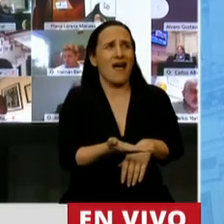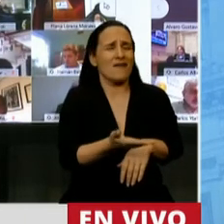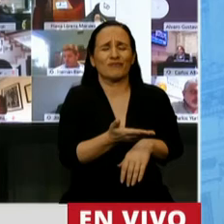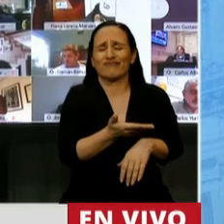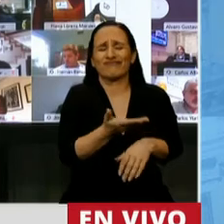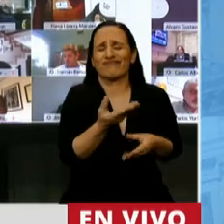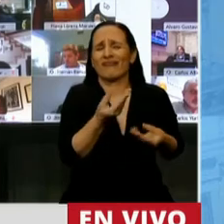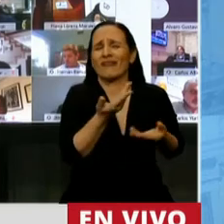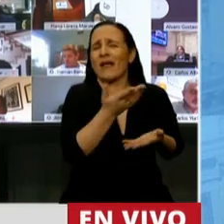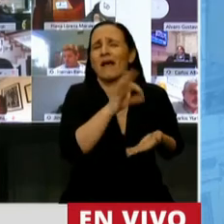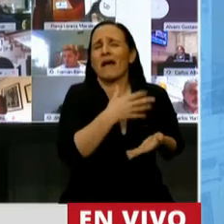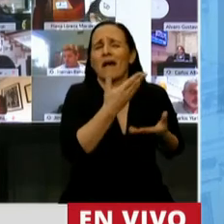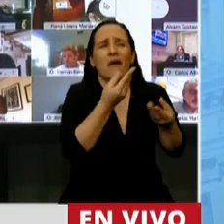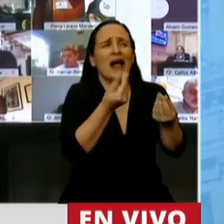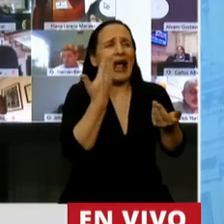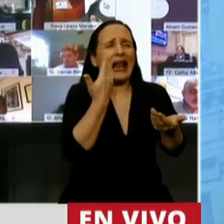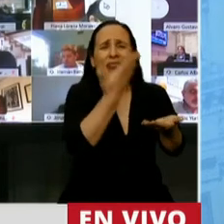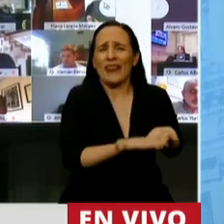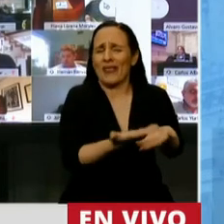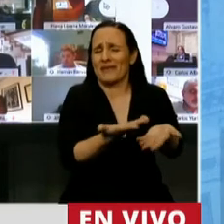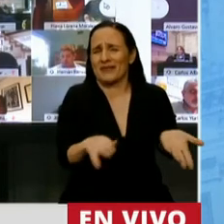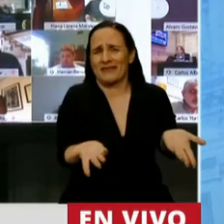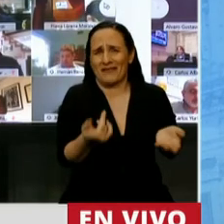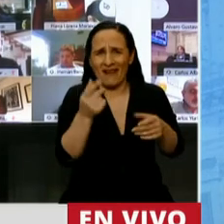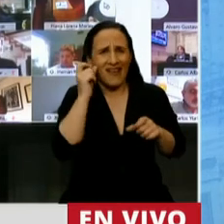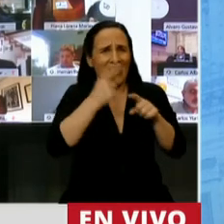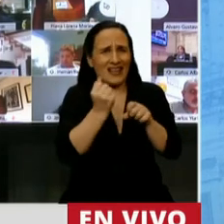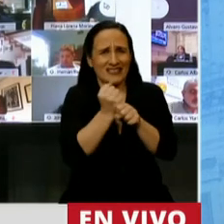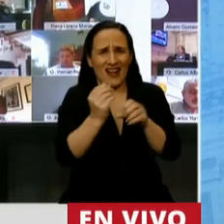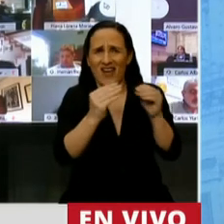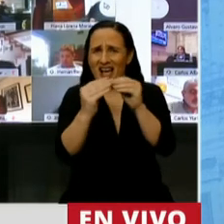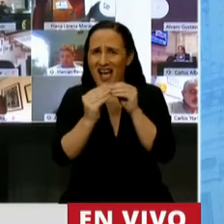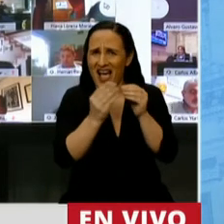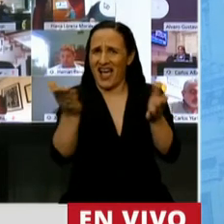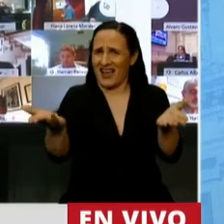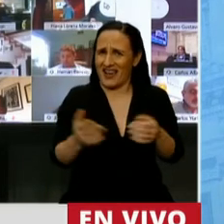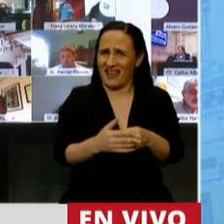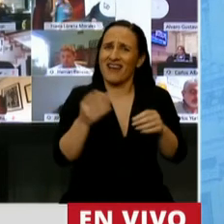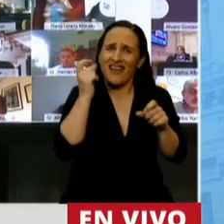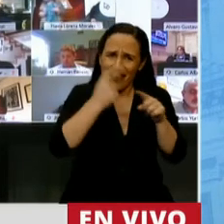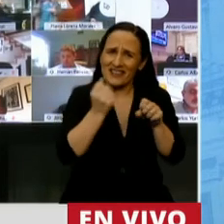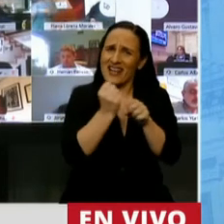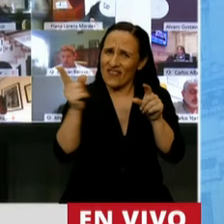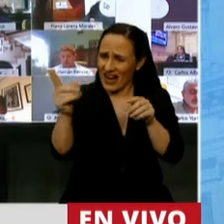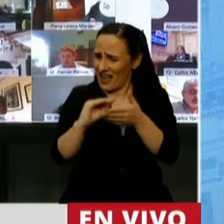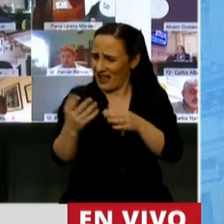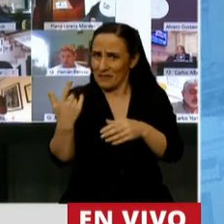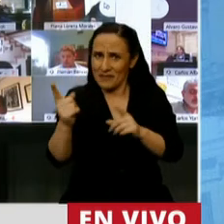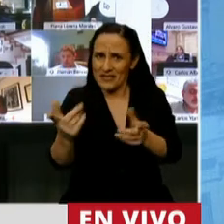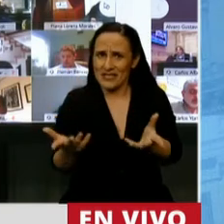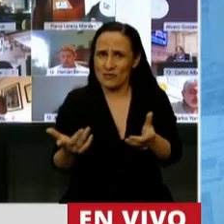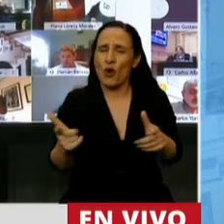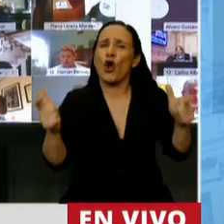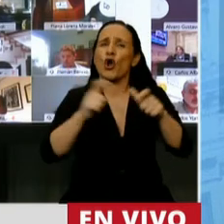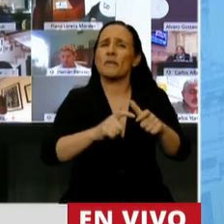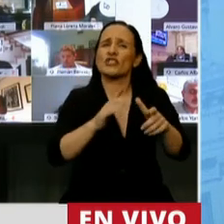excepcional, ha participado y trabajado con ustedes, diputada preopinante en la Comisión de Libertad